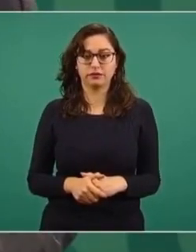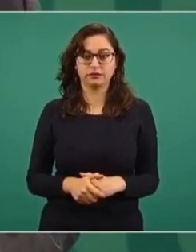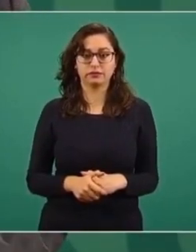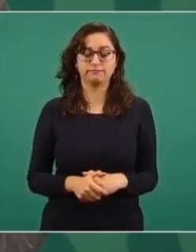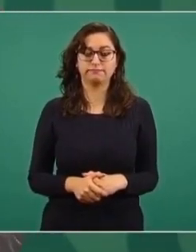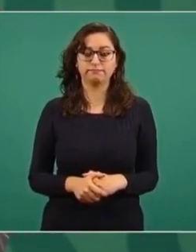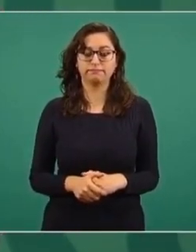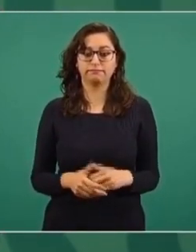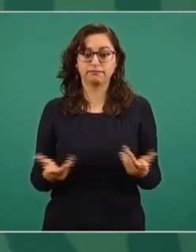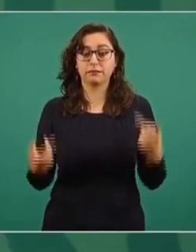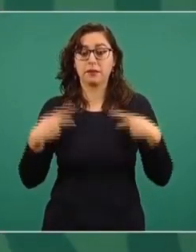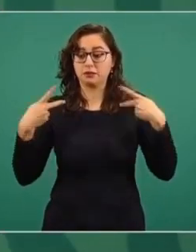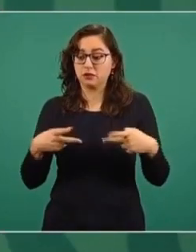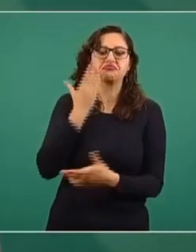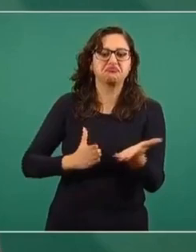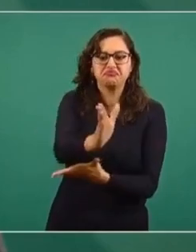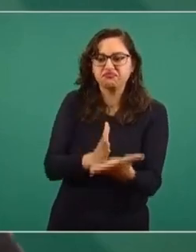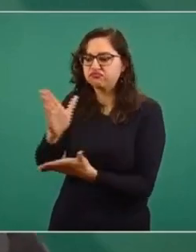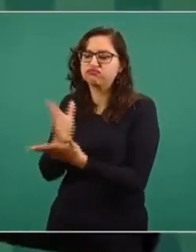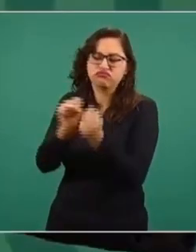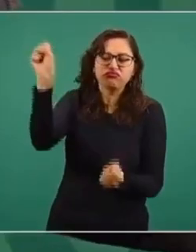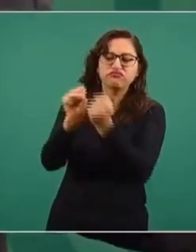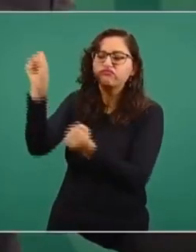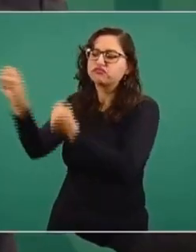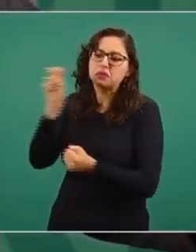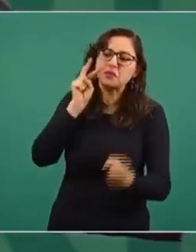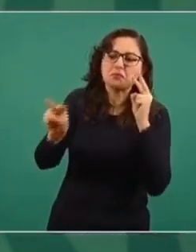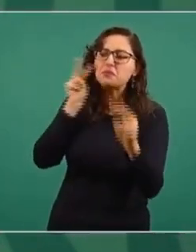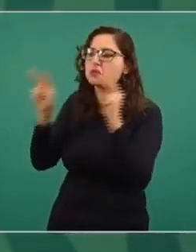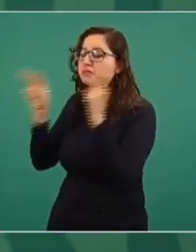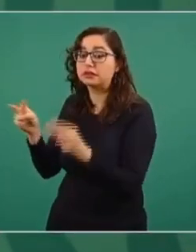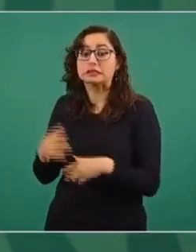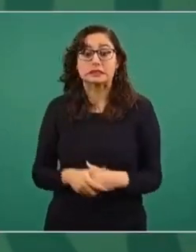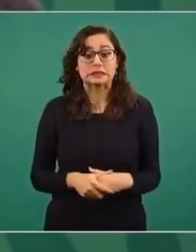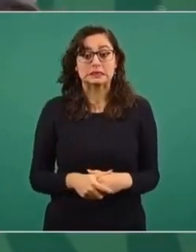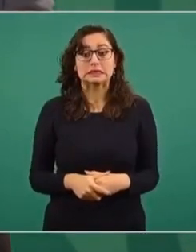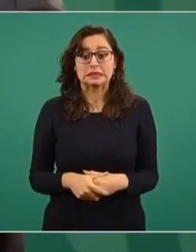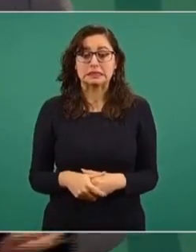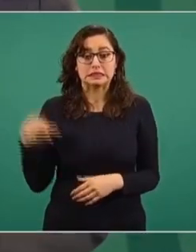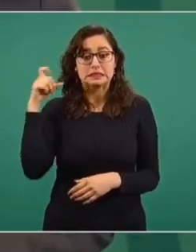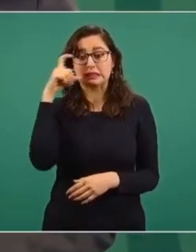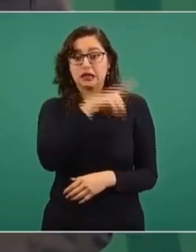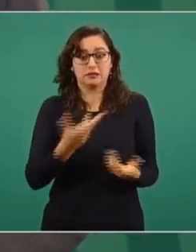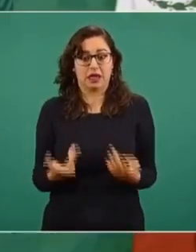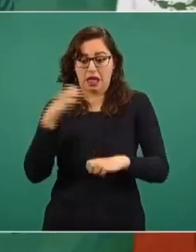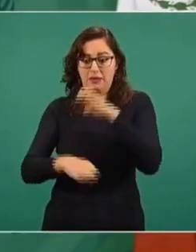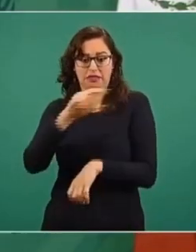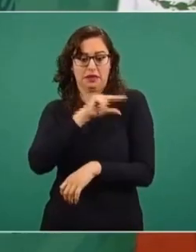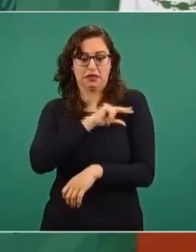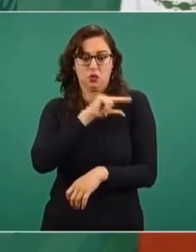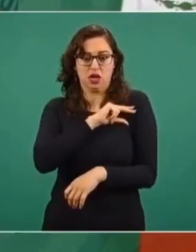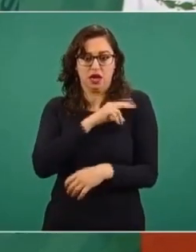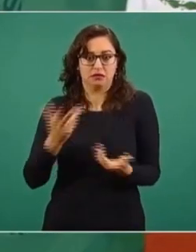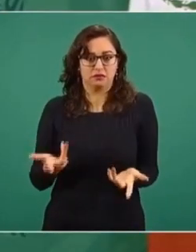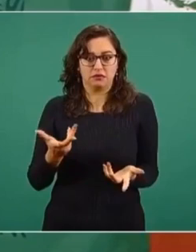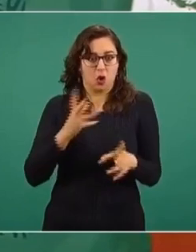a la intimidad. Que cómo es posible que una empresa particular va a saber todo